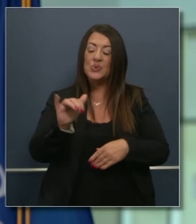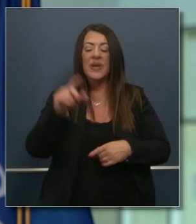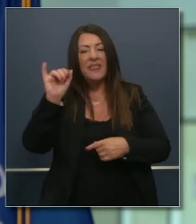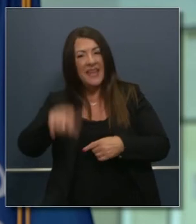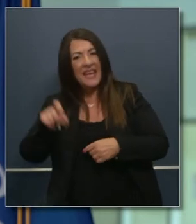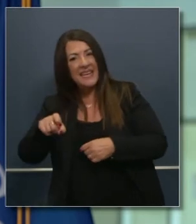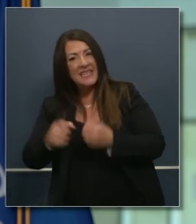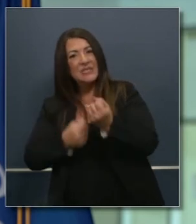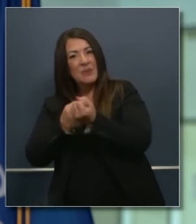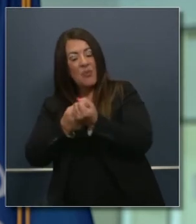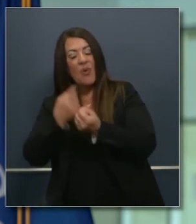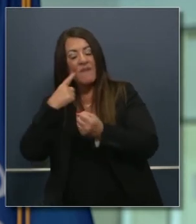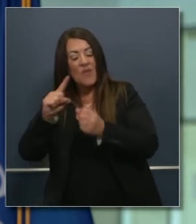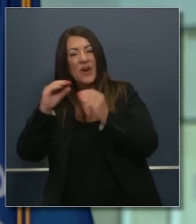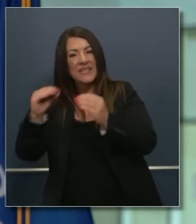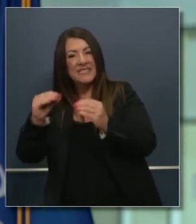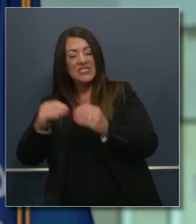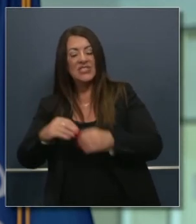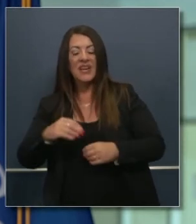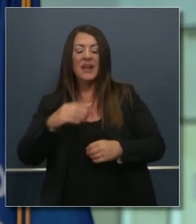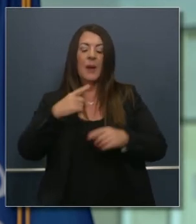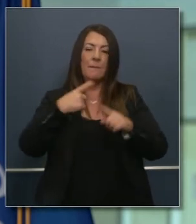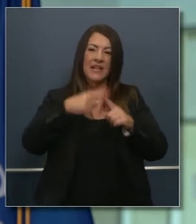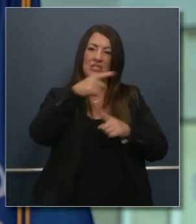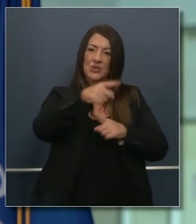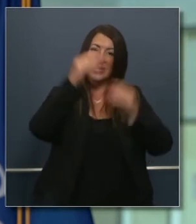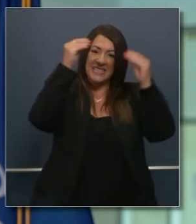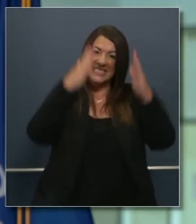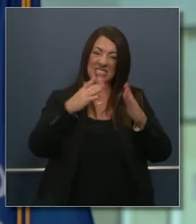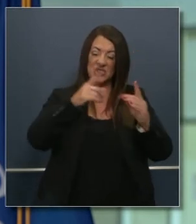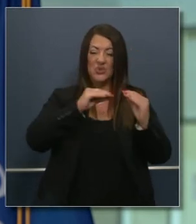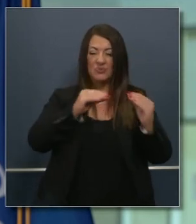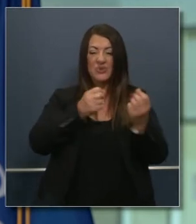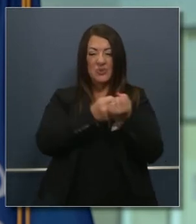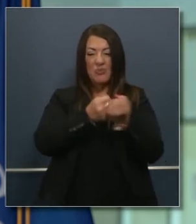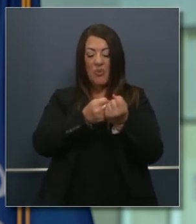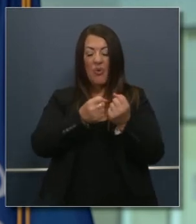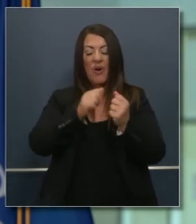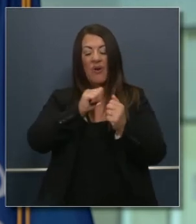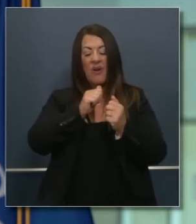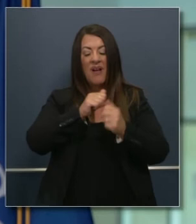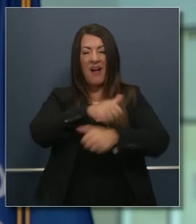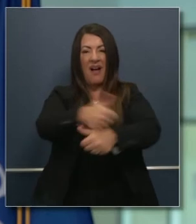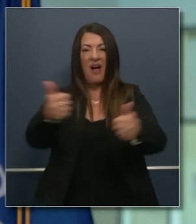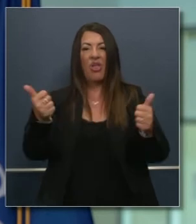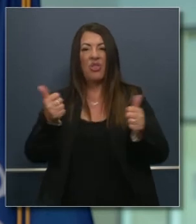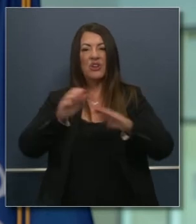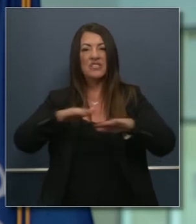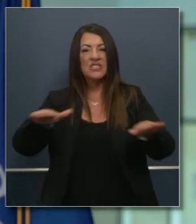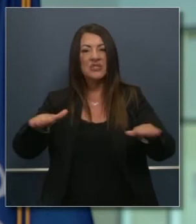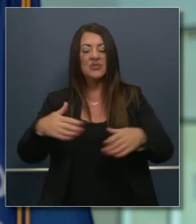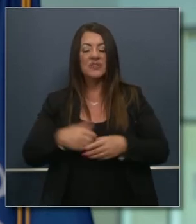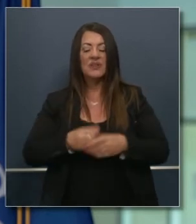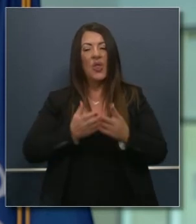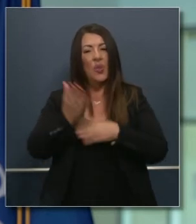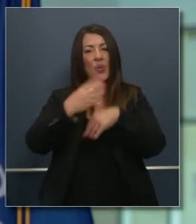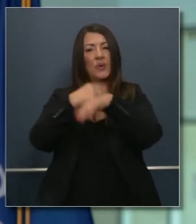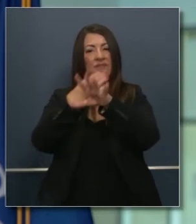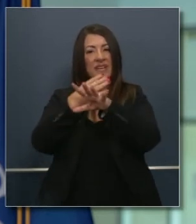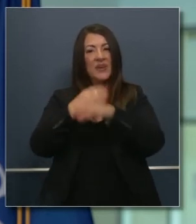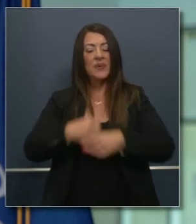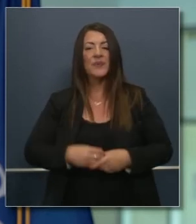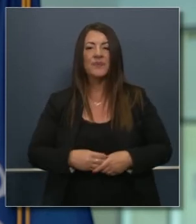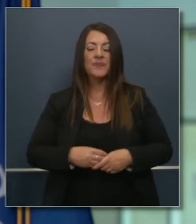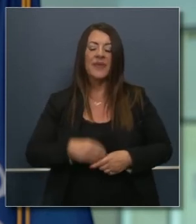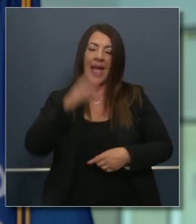ustedes mismos y que deben apoyar a ellos también aparte de los niños a los que apoyan a diario en las clases virtuales